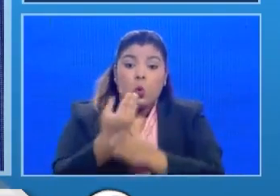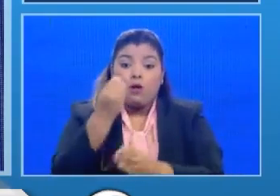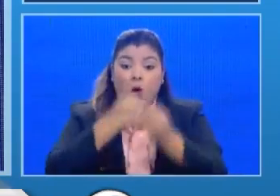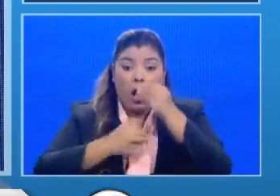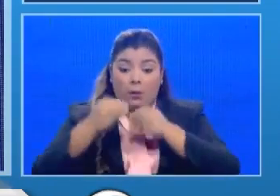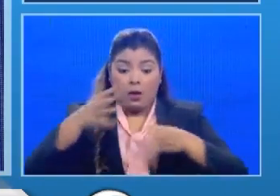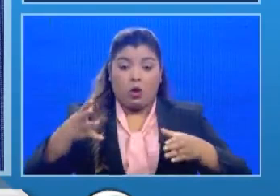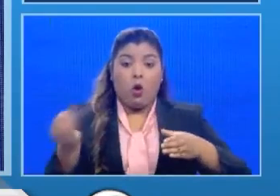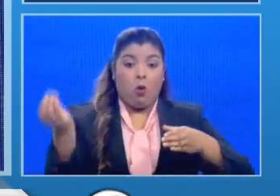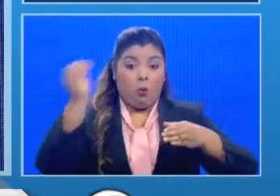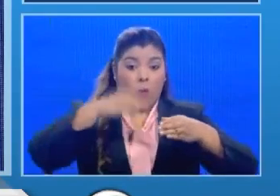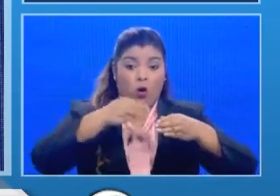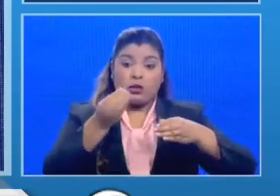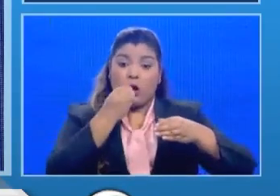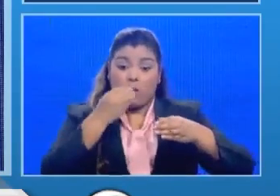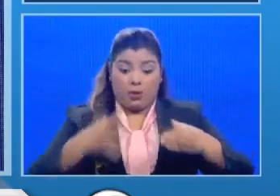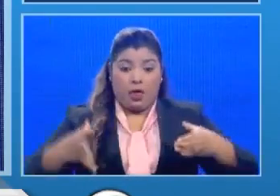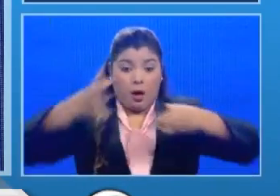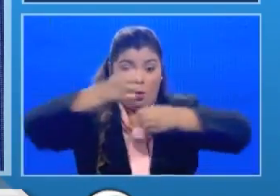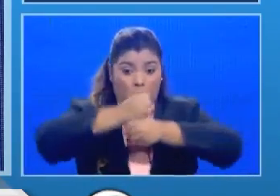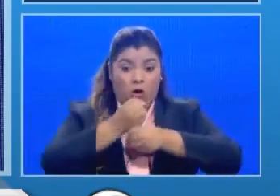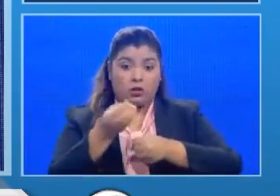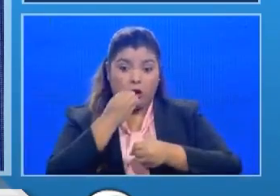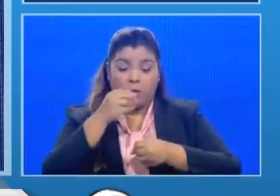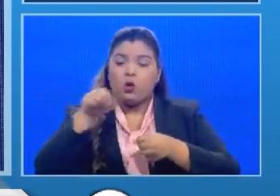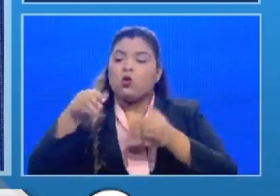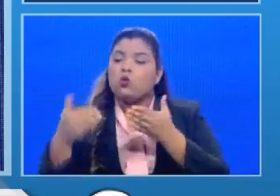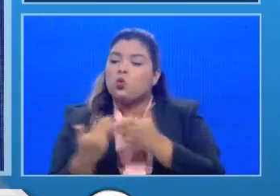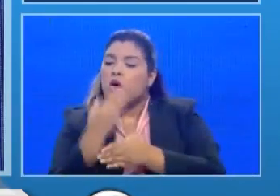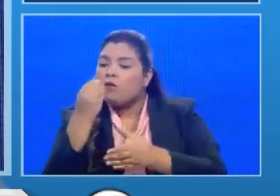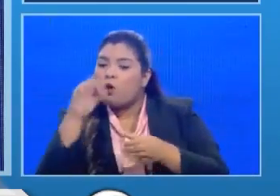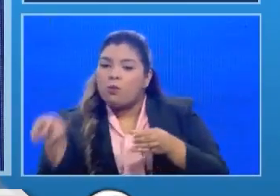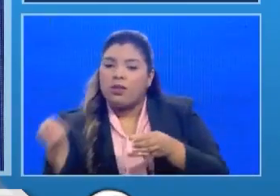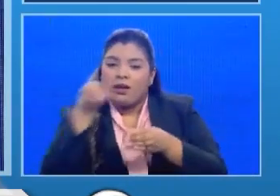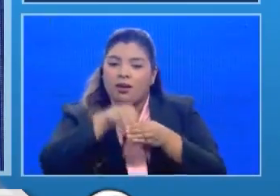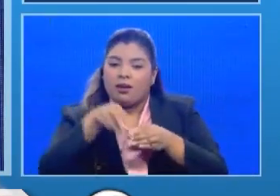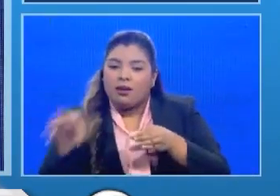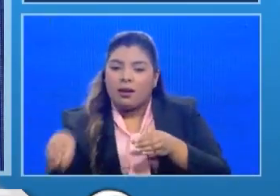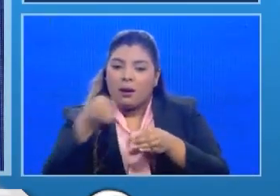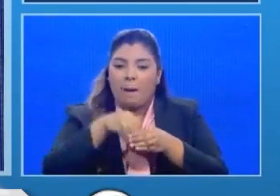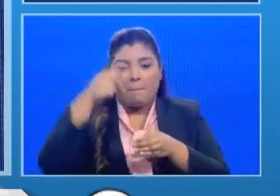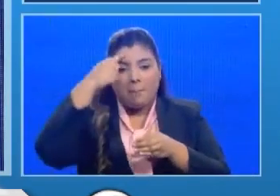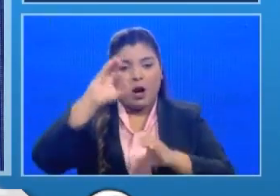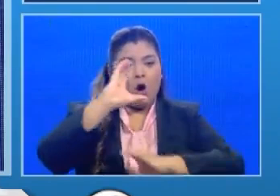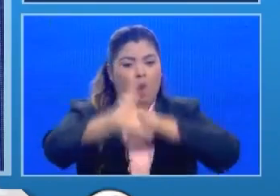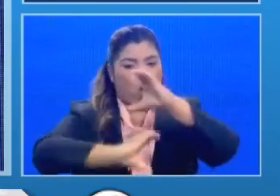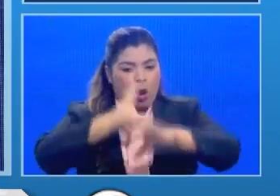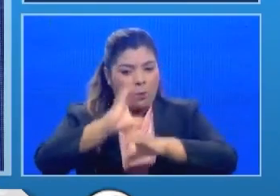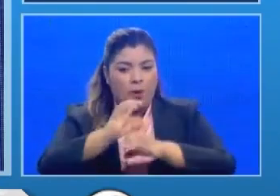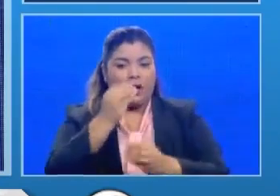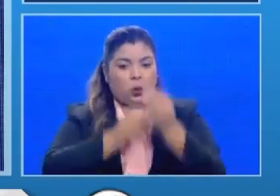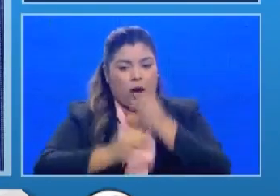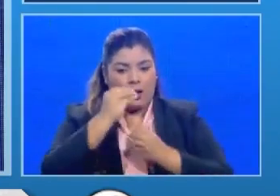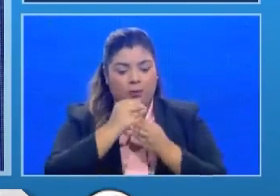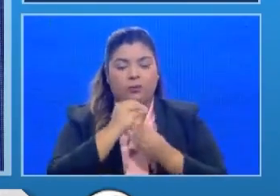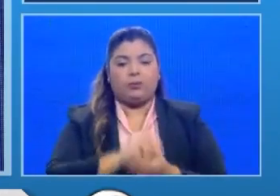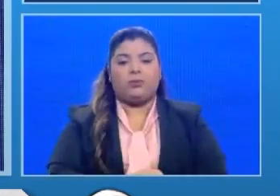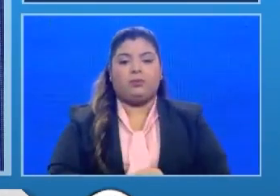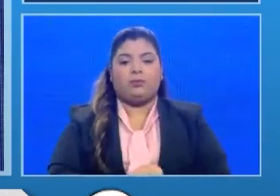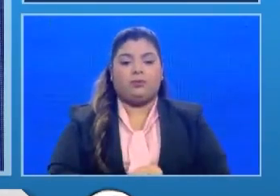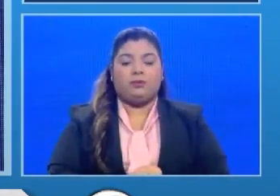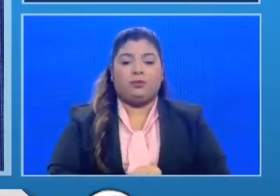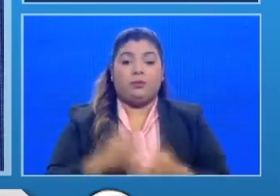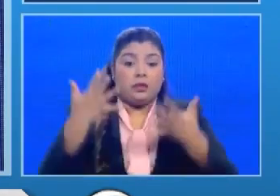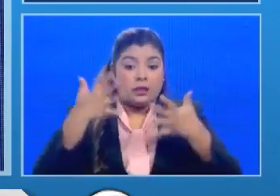sobre todo productos agropecuarios nacionales para que complementen las bolsas de alimento hemos